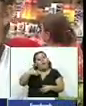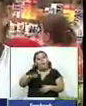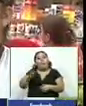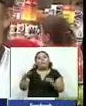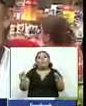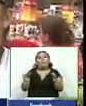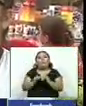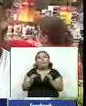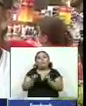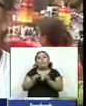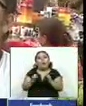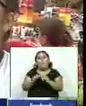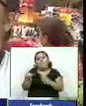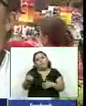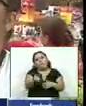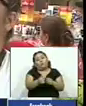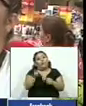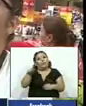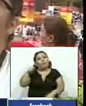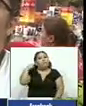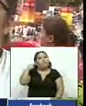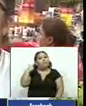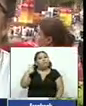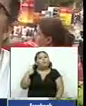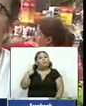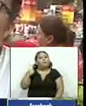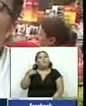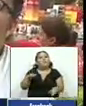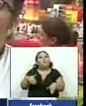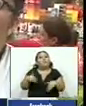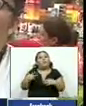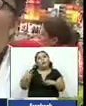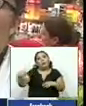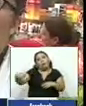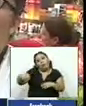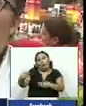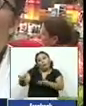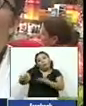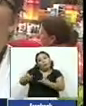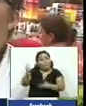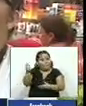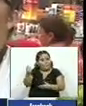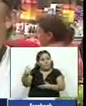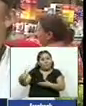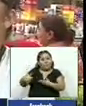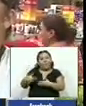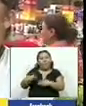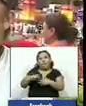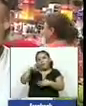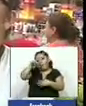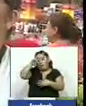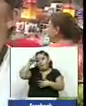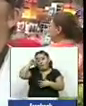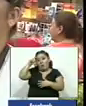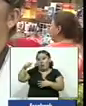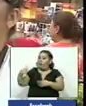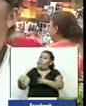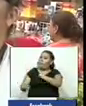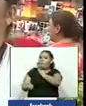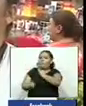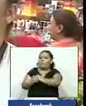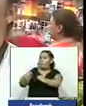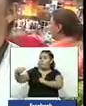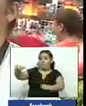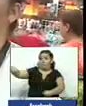igual que en la mayoría es importante porque una entrada una ayuda para algunos que trabajan y recibir una ayuda